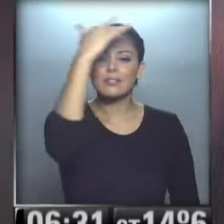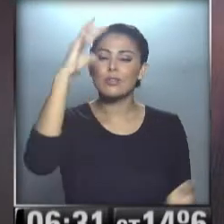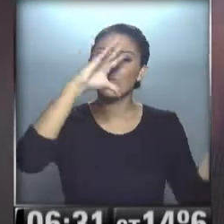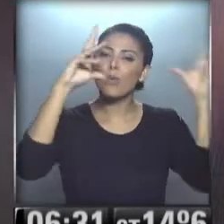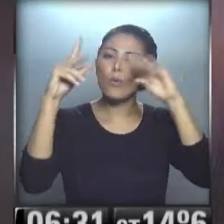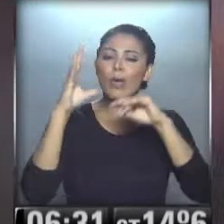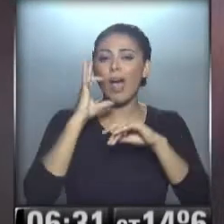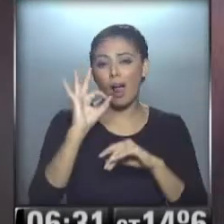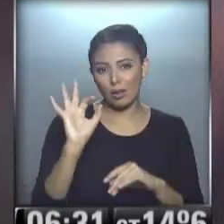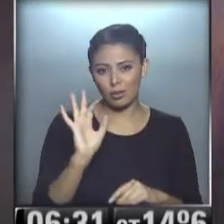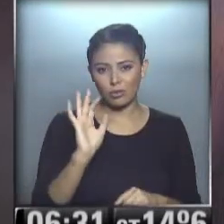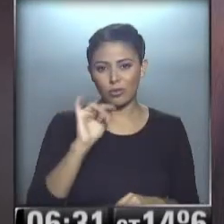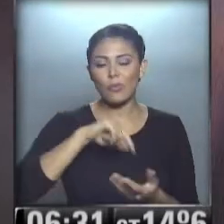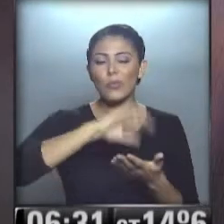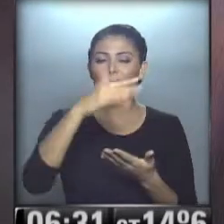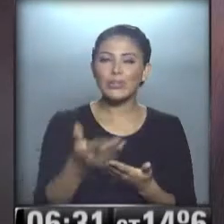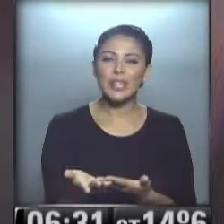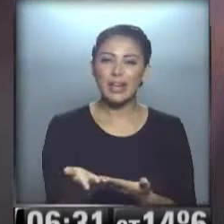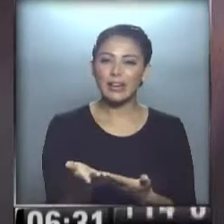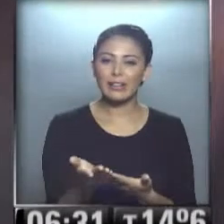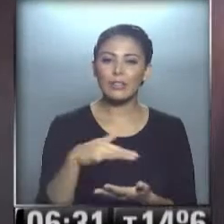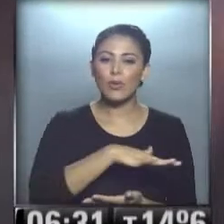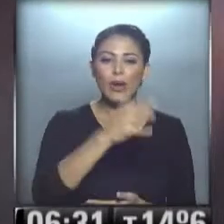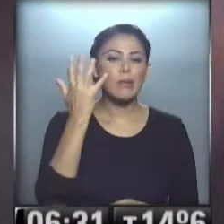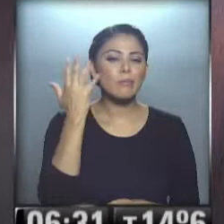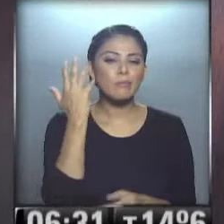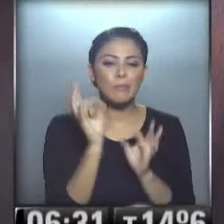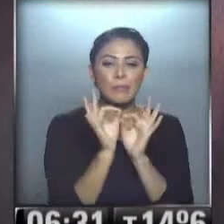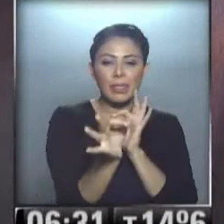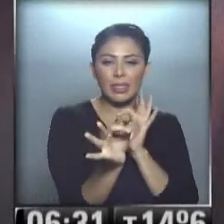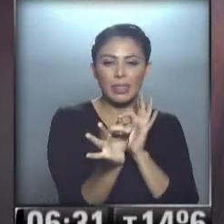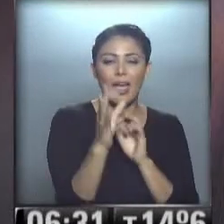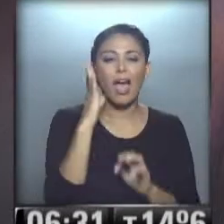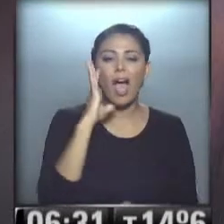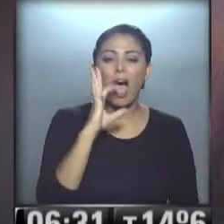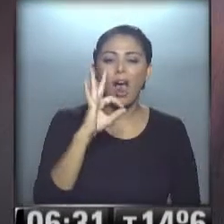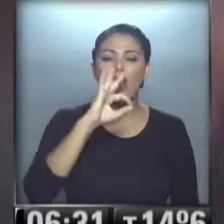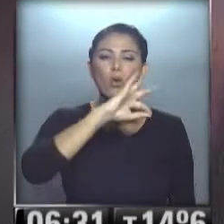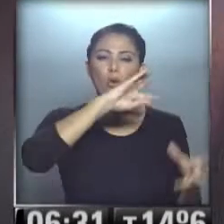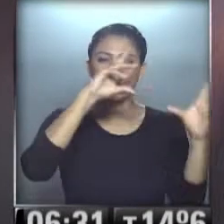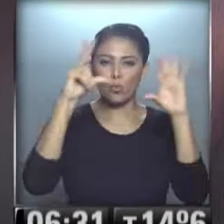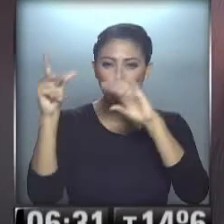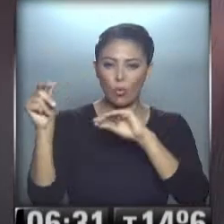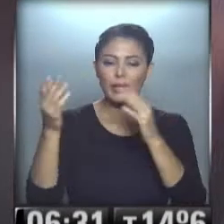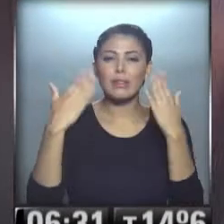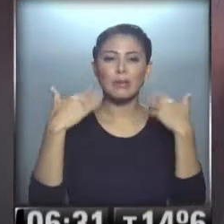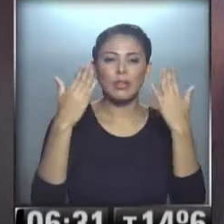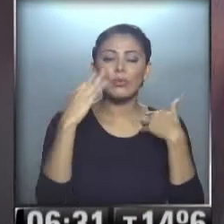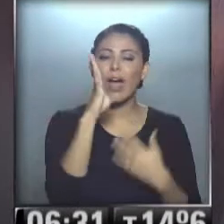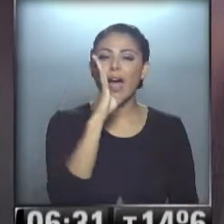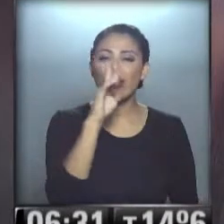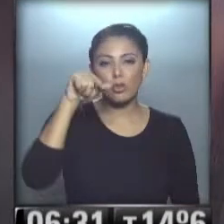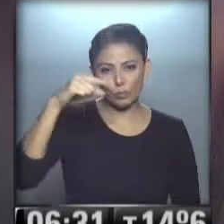nublado... ...les decía y en el Gran Buenos Aires, en San Fernando... ...hay algo de nubosidad, la temperatura 14